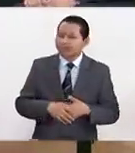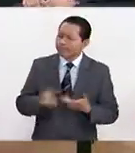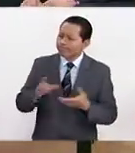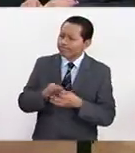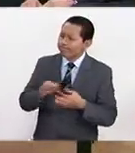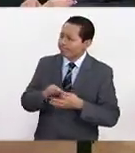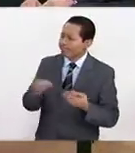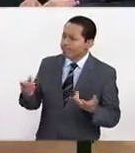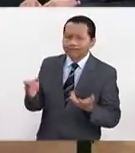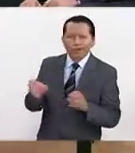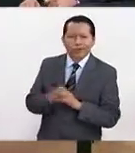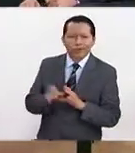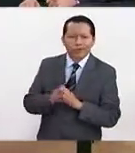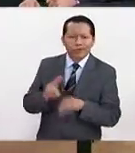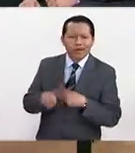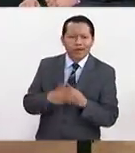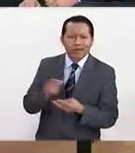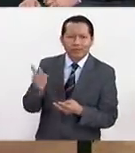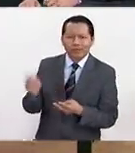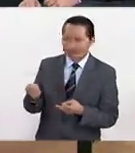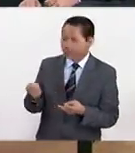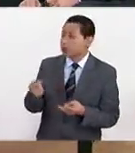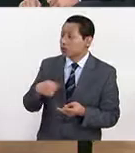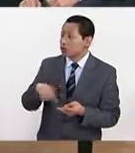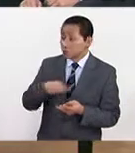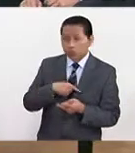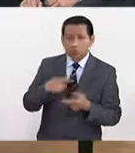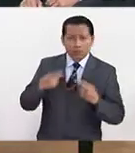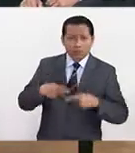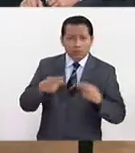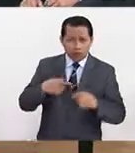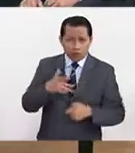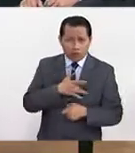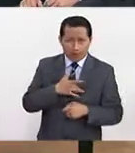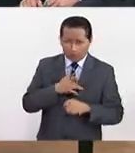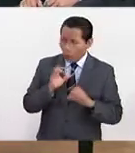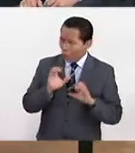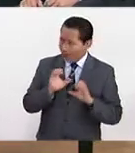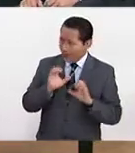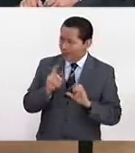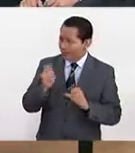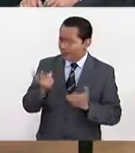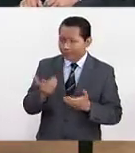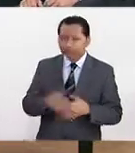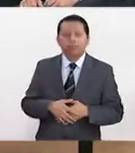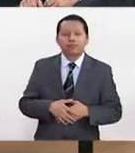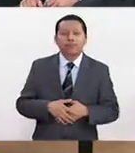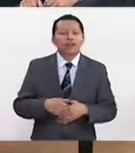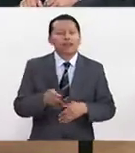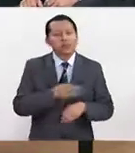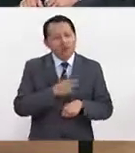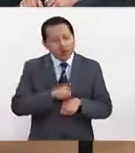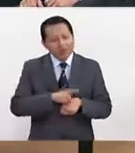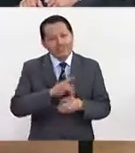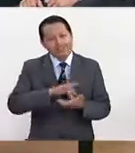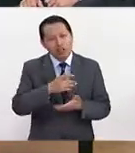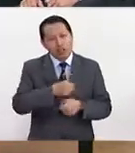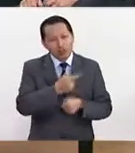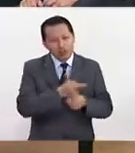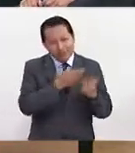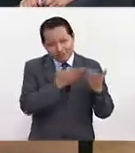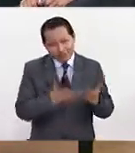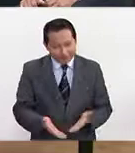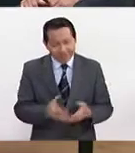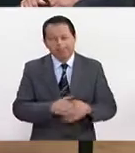asunto, ¿nos cuidamos precisamente nuestro corazón? Bueno, buenos días. Gracias por la oportunidad de estar aquí.